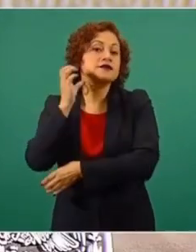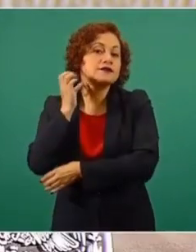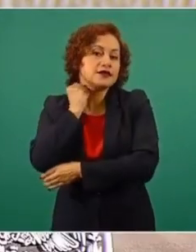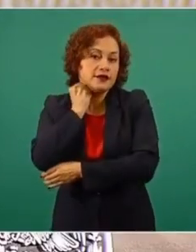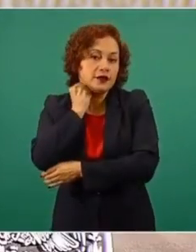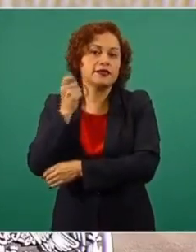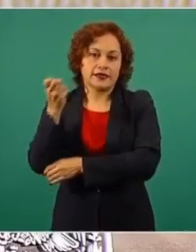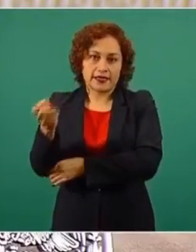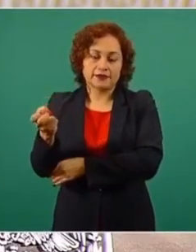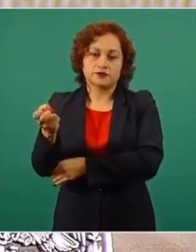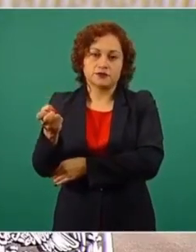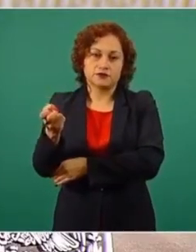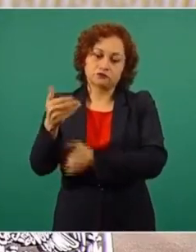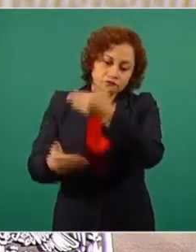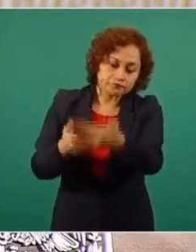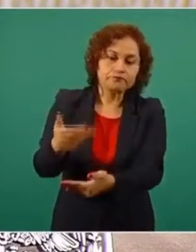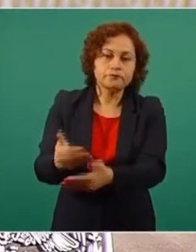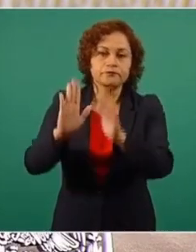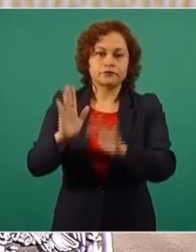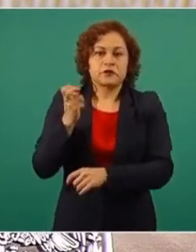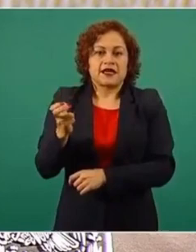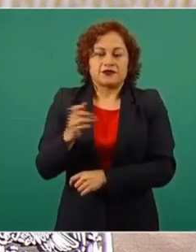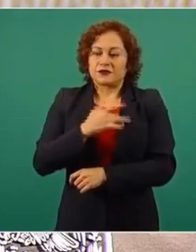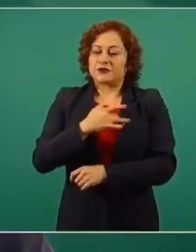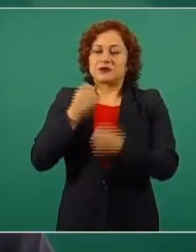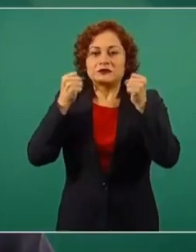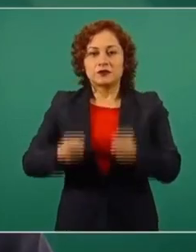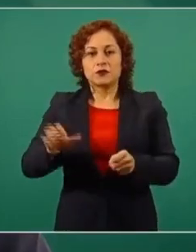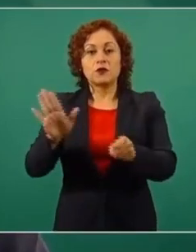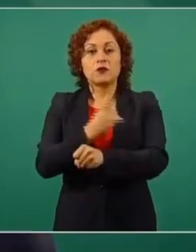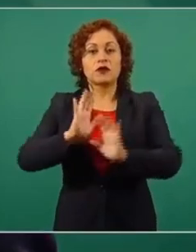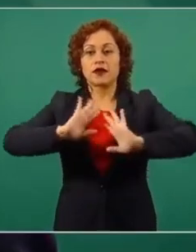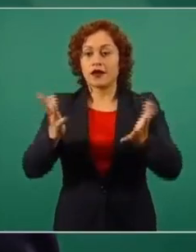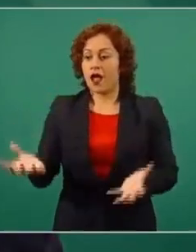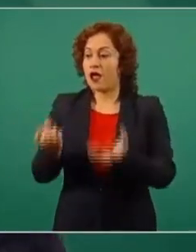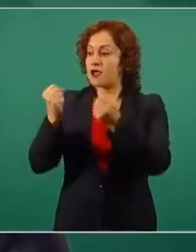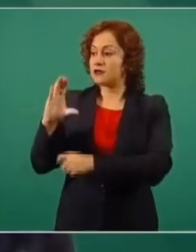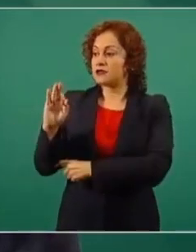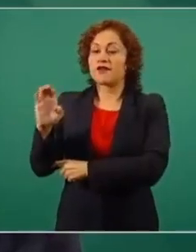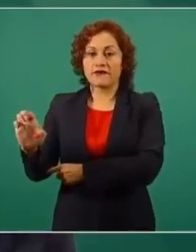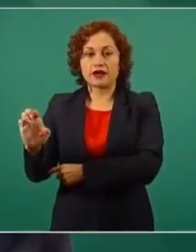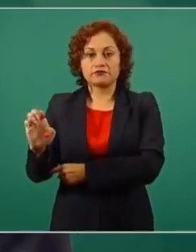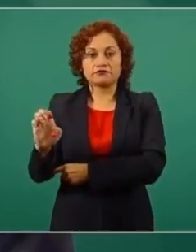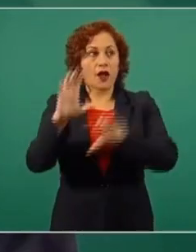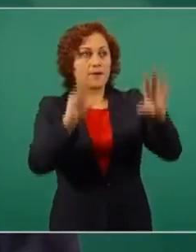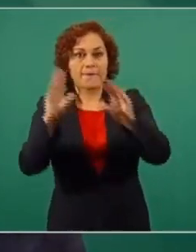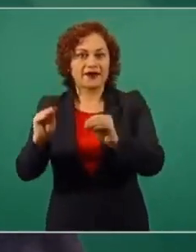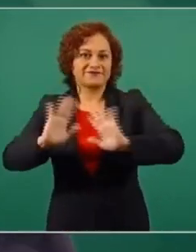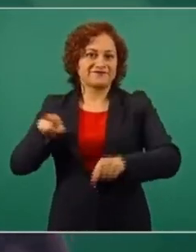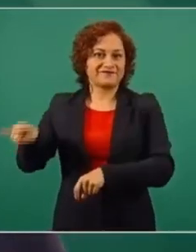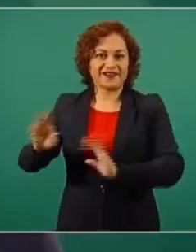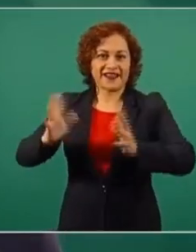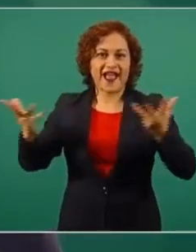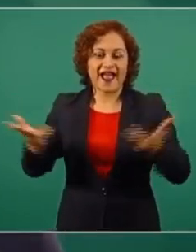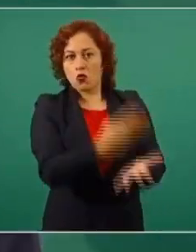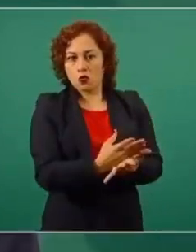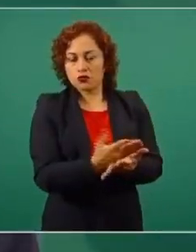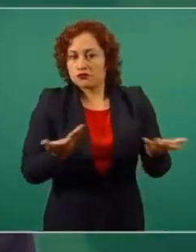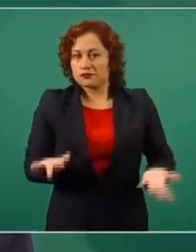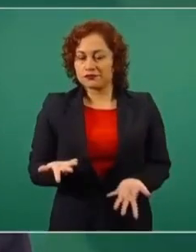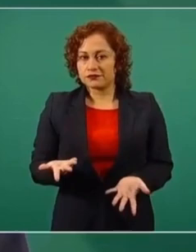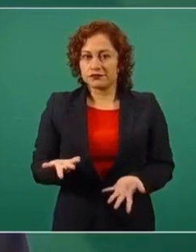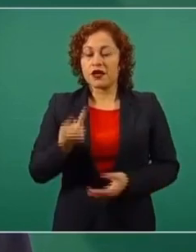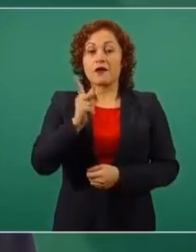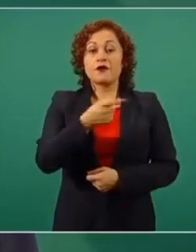porque nos da seguridad de que no van a haber apagones, de que no van a haber aumentos en el precio de la energía eléctrica.